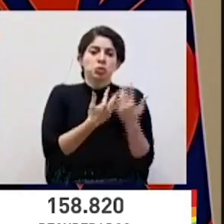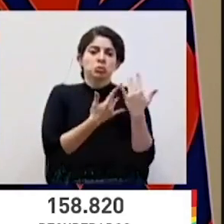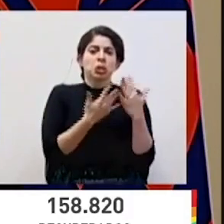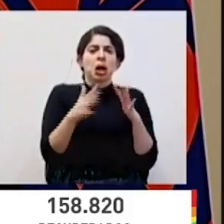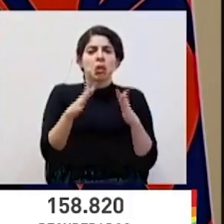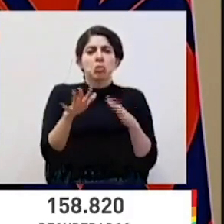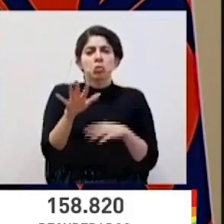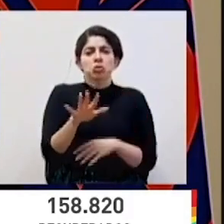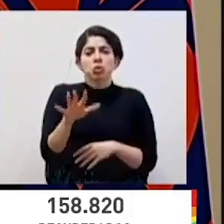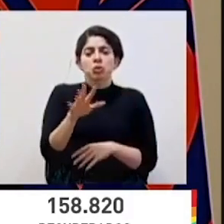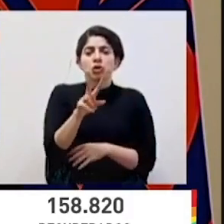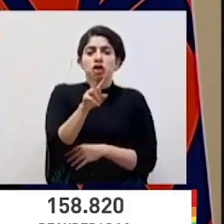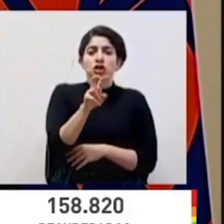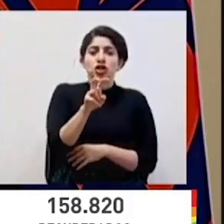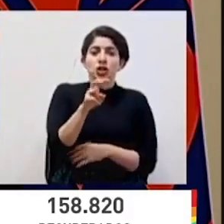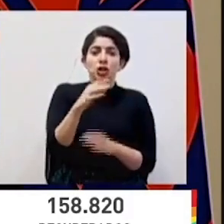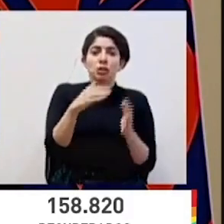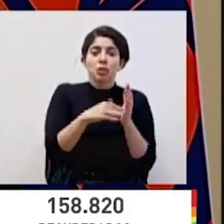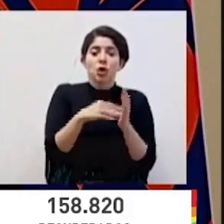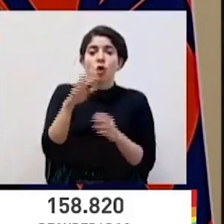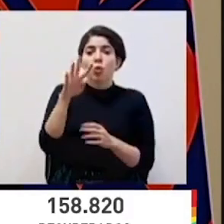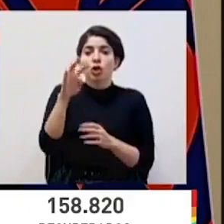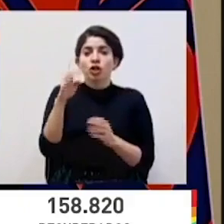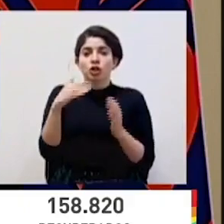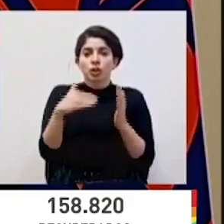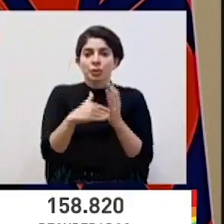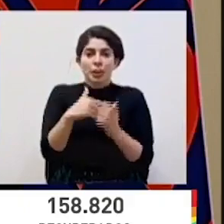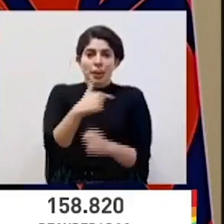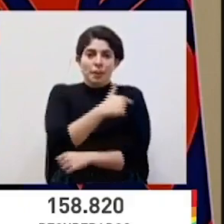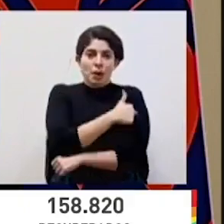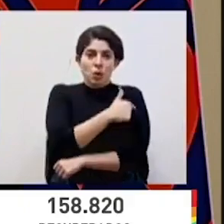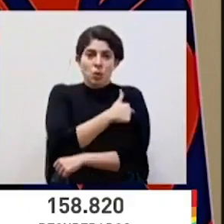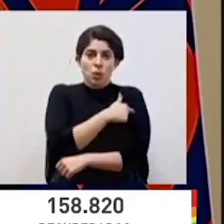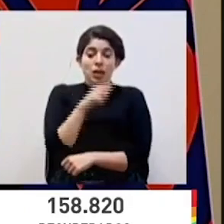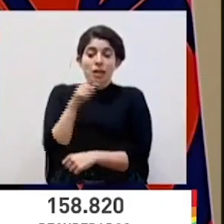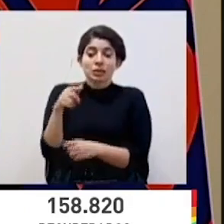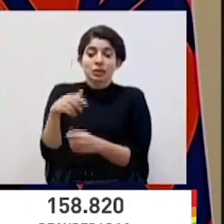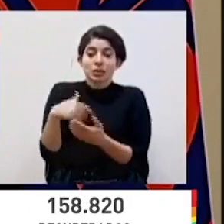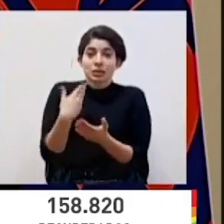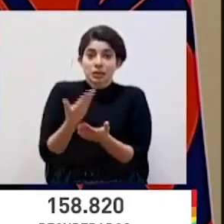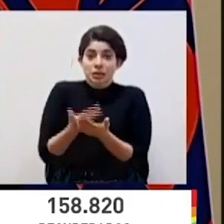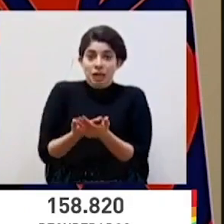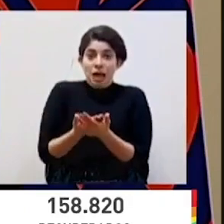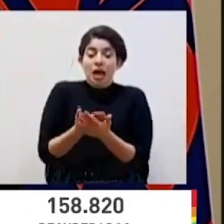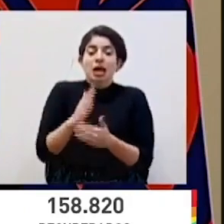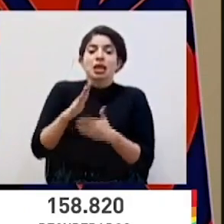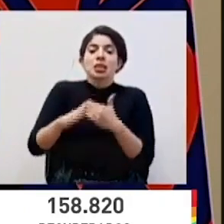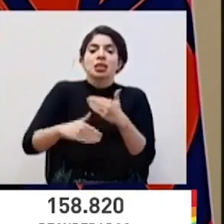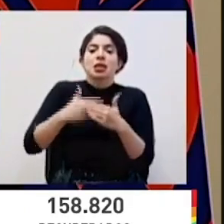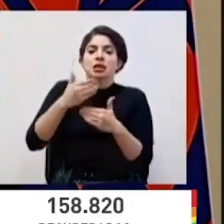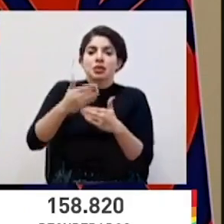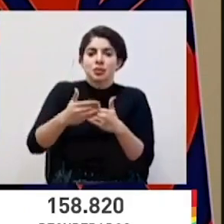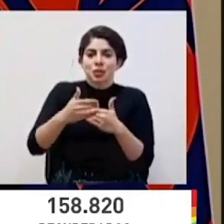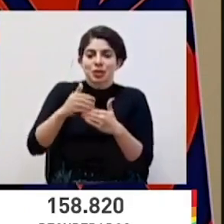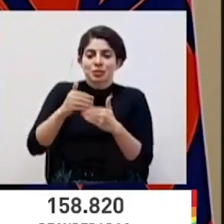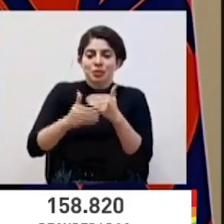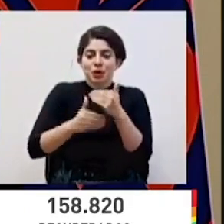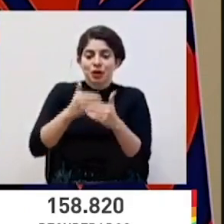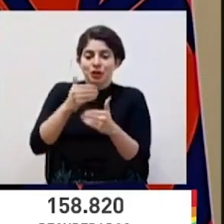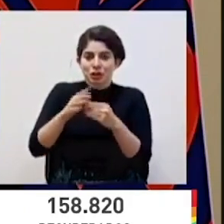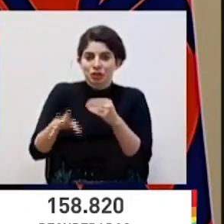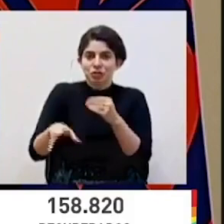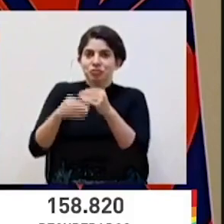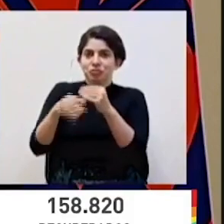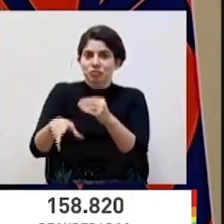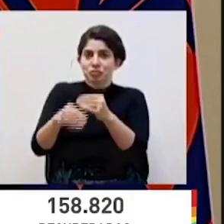oscila entre los 200 mil a 400 mil dosis que estarían llegando y posteriormente se completaría este proceso. No